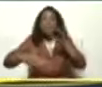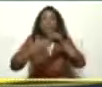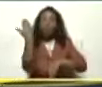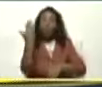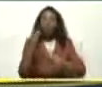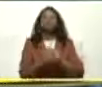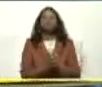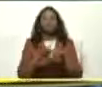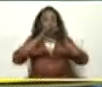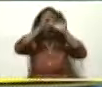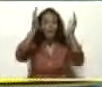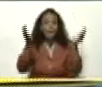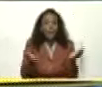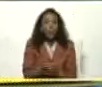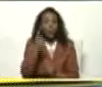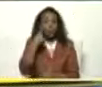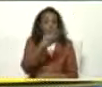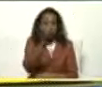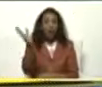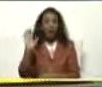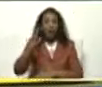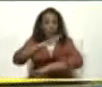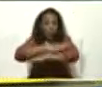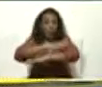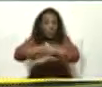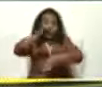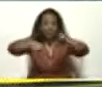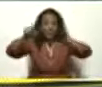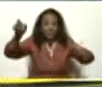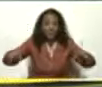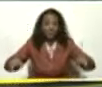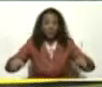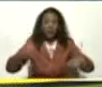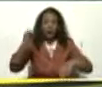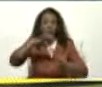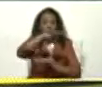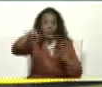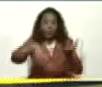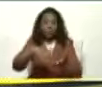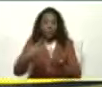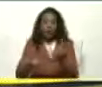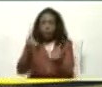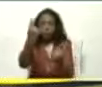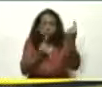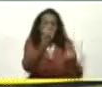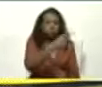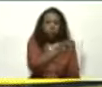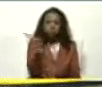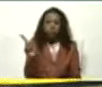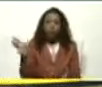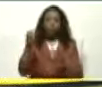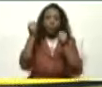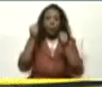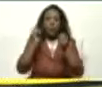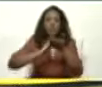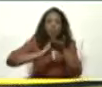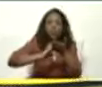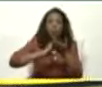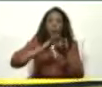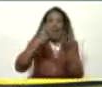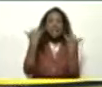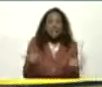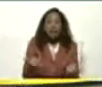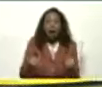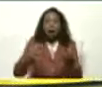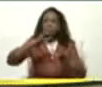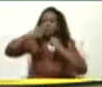En el mundo Que ya los podemos ver En el mundo Que hay que atajarlos A tiempo De